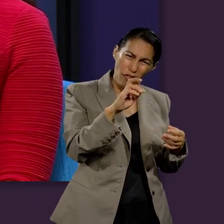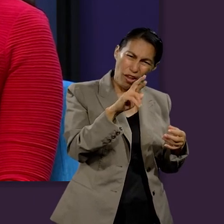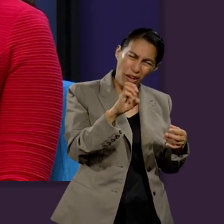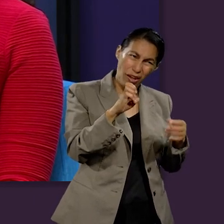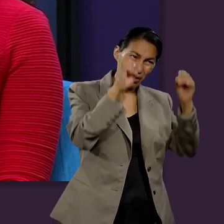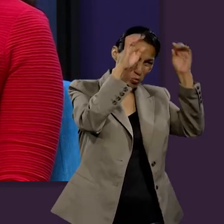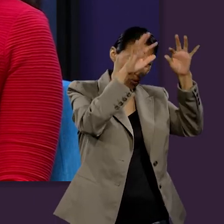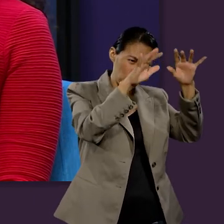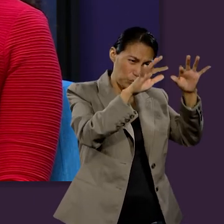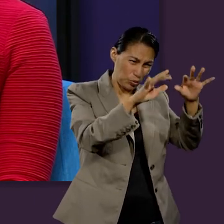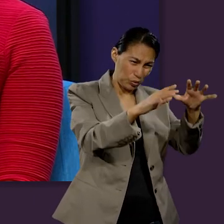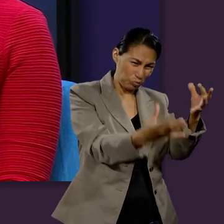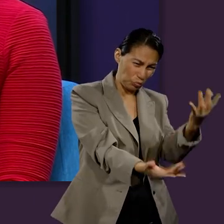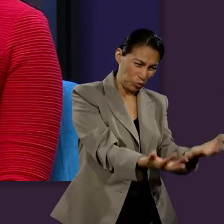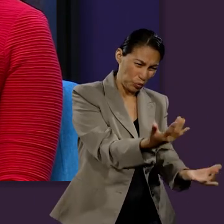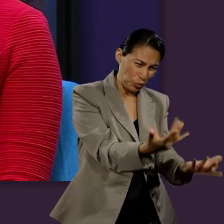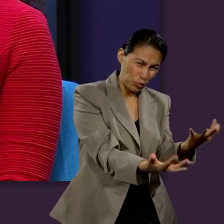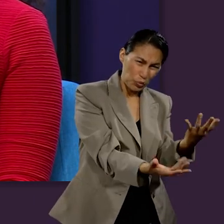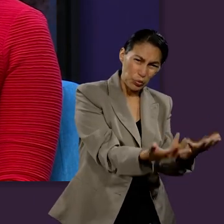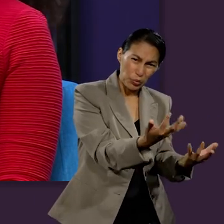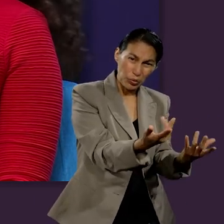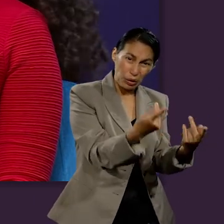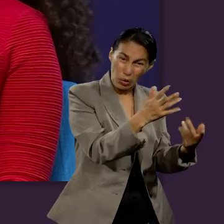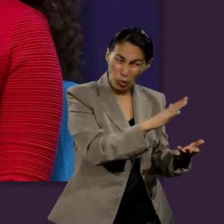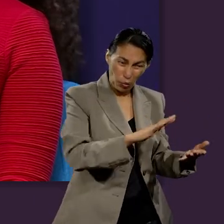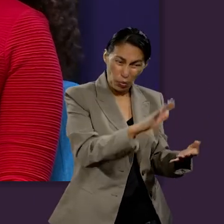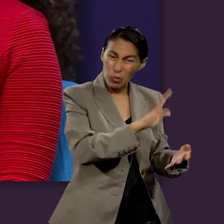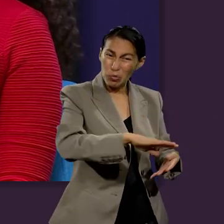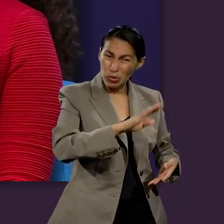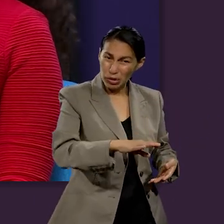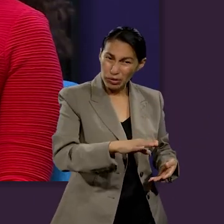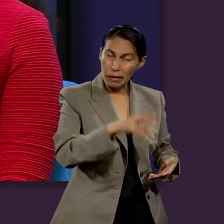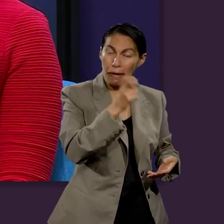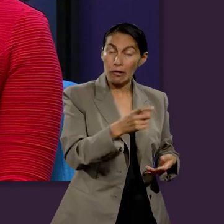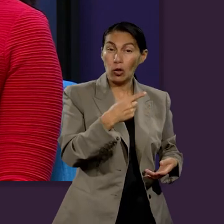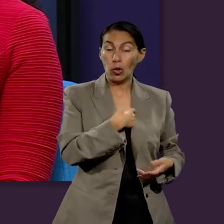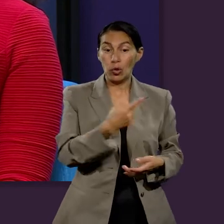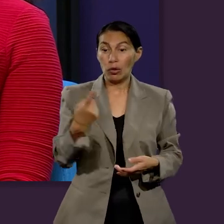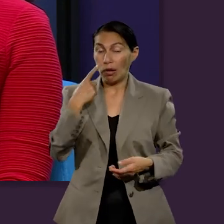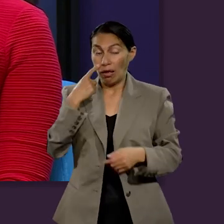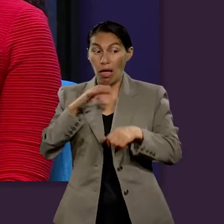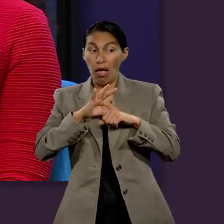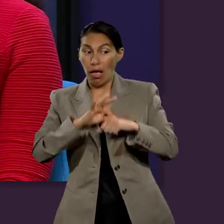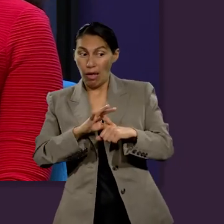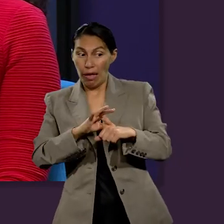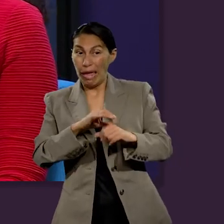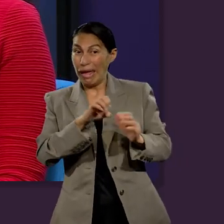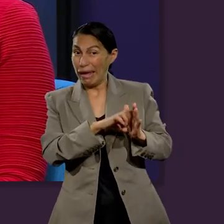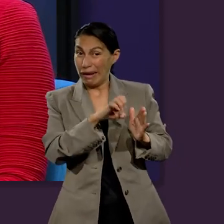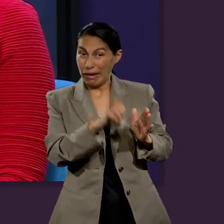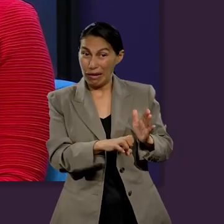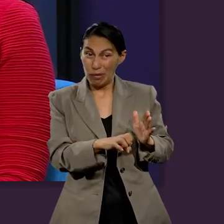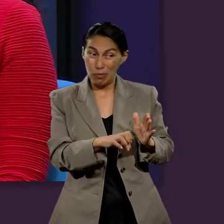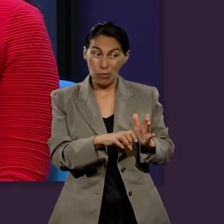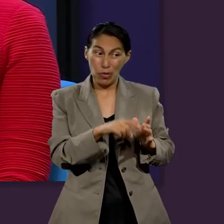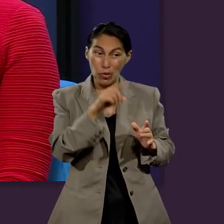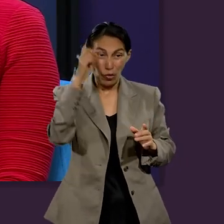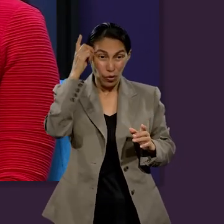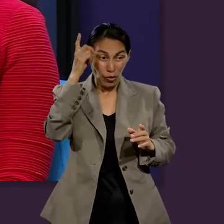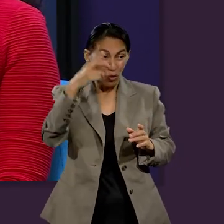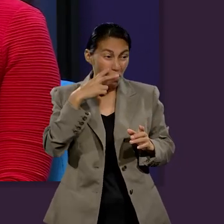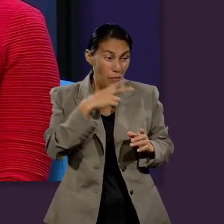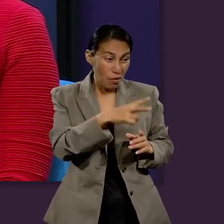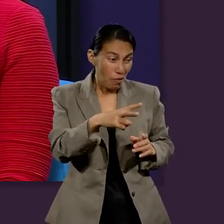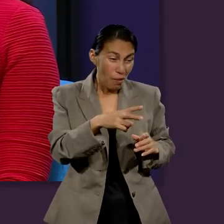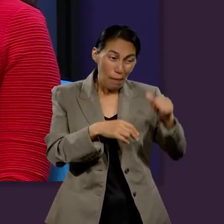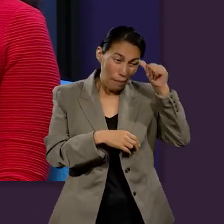de lo que habría de pasar para los que vivan impiamente. Y él sigue hablando acerca de